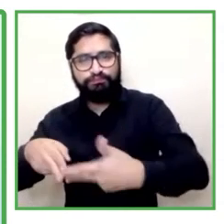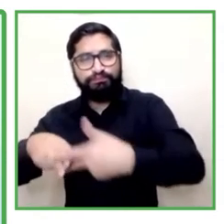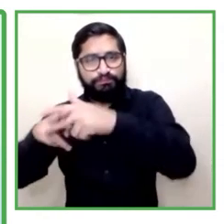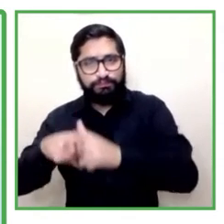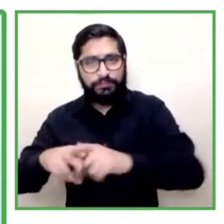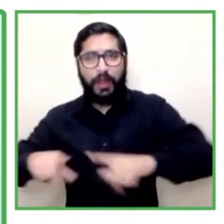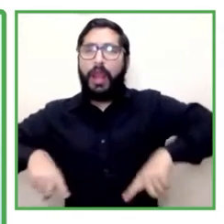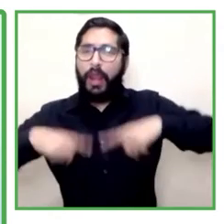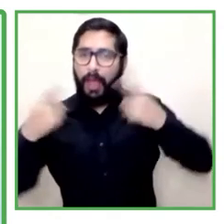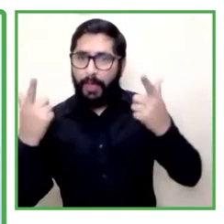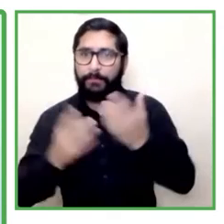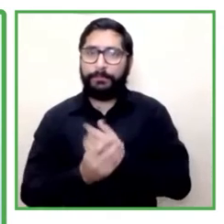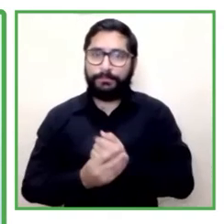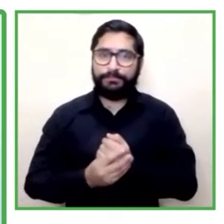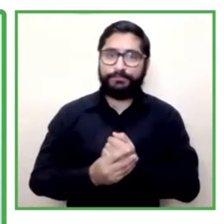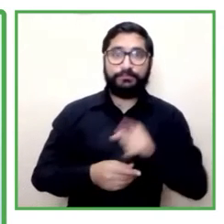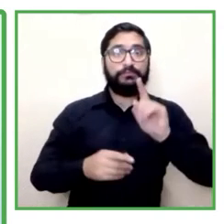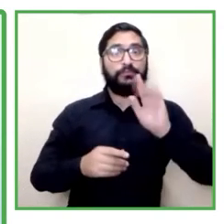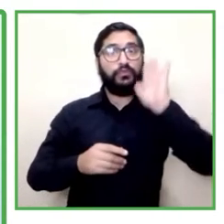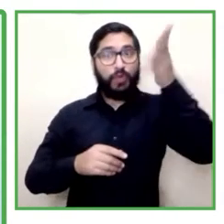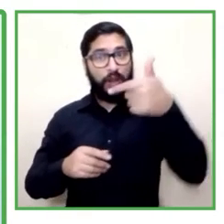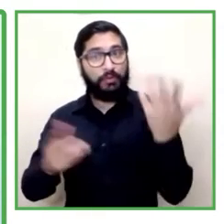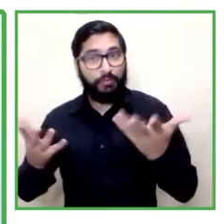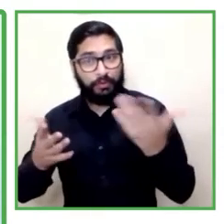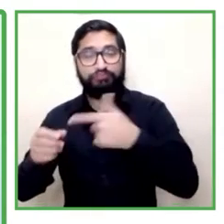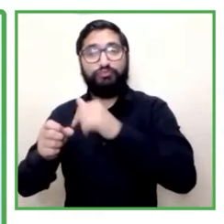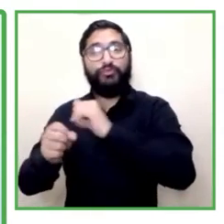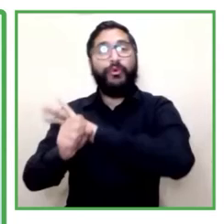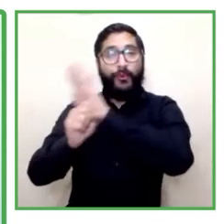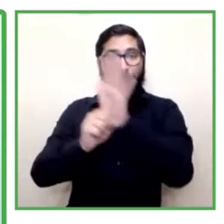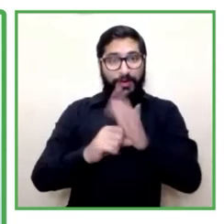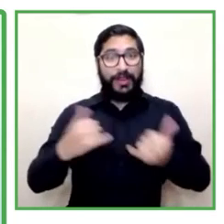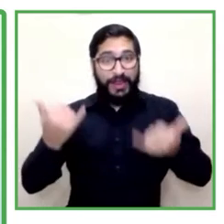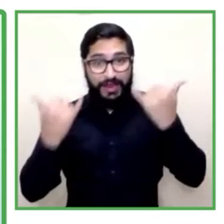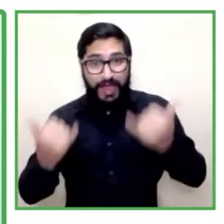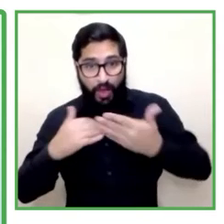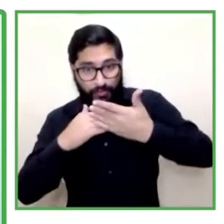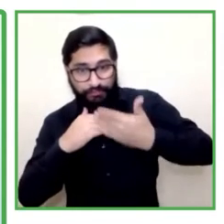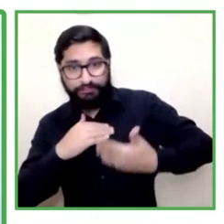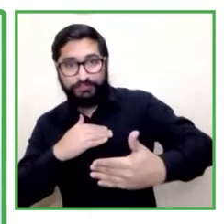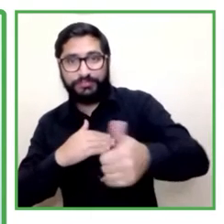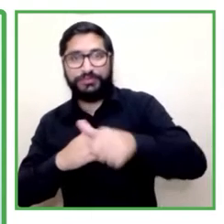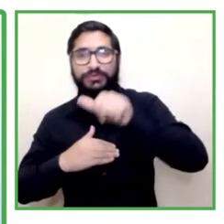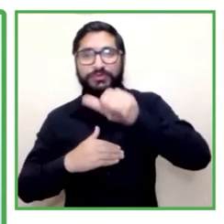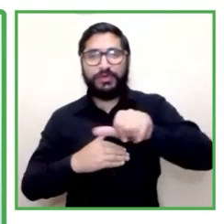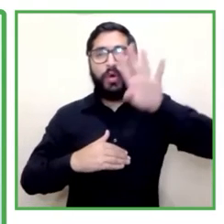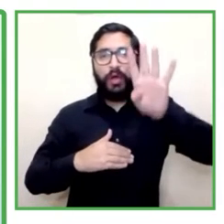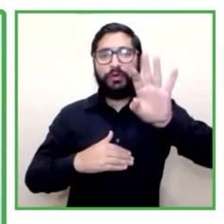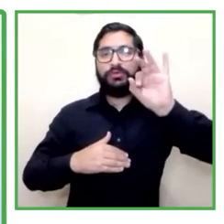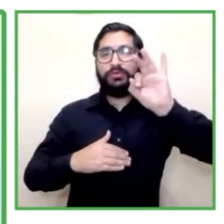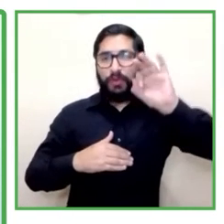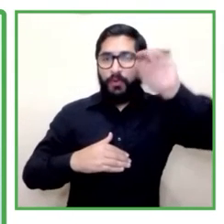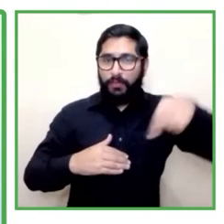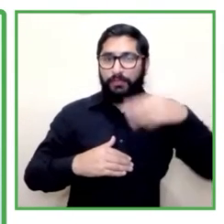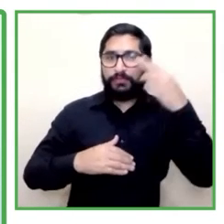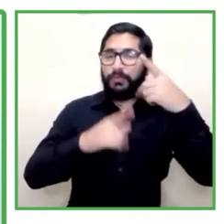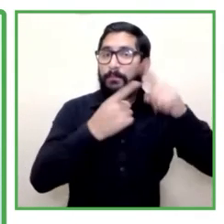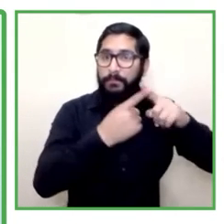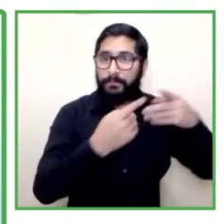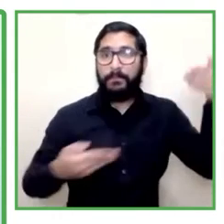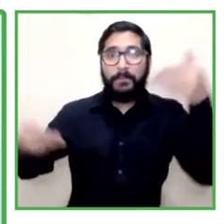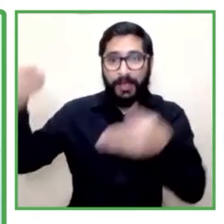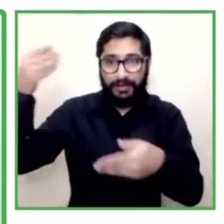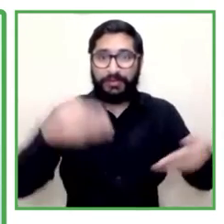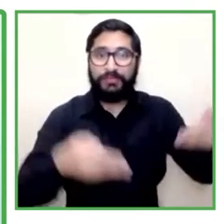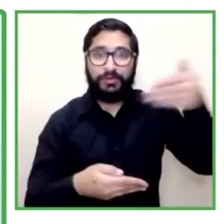fecha, hoy tenemos 643 participantes, 452 de ellos participando en nuestros cursos de modalidad online, donde se